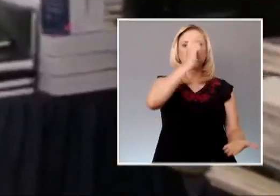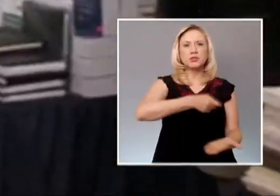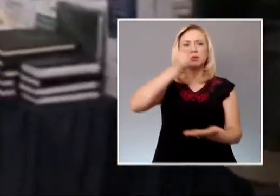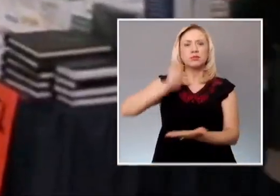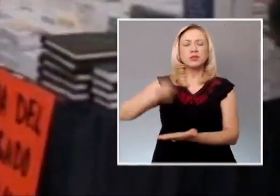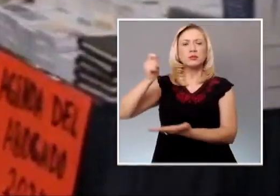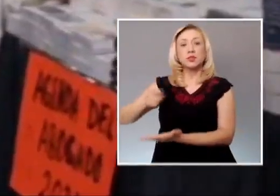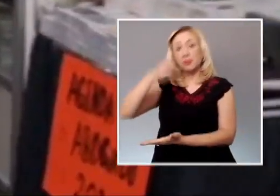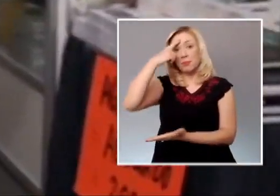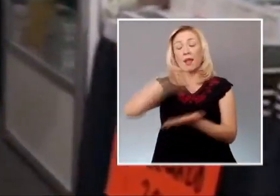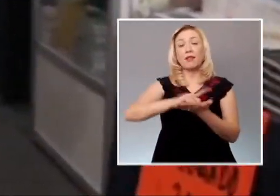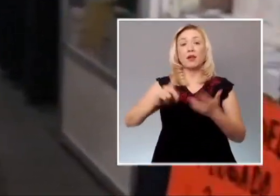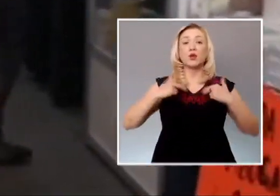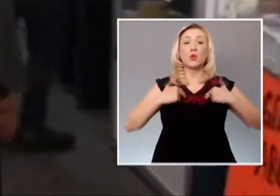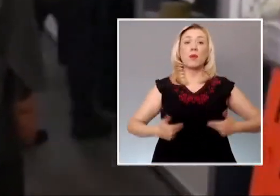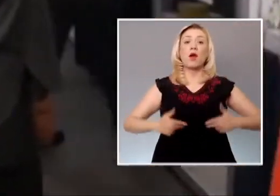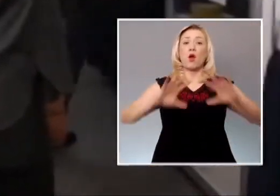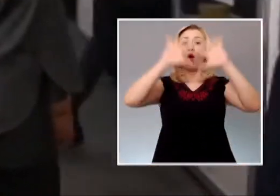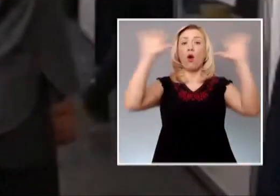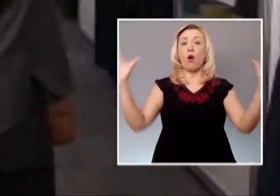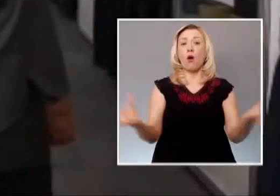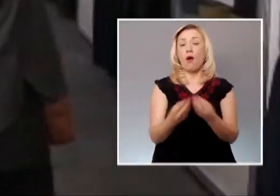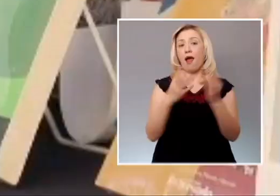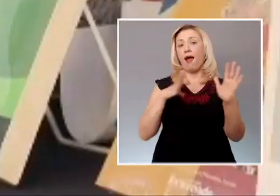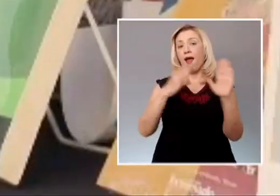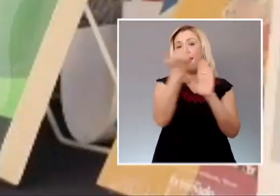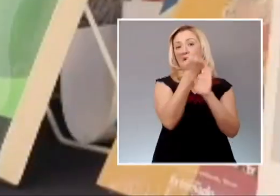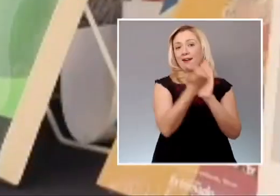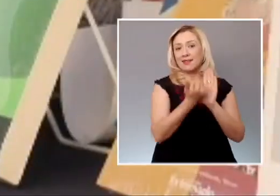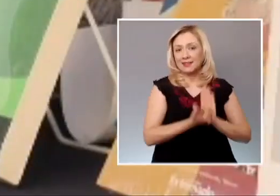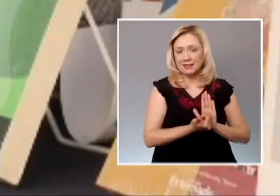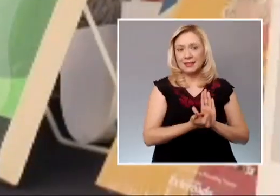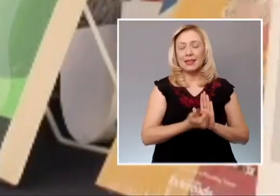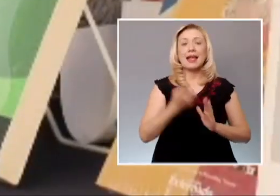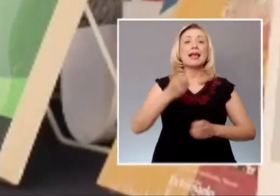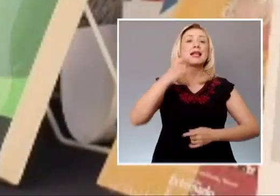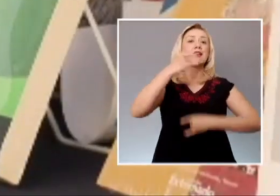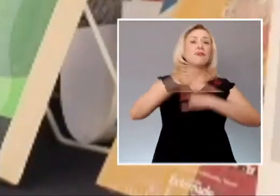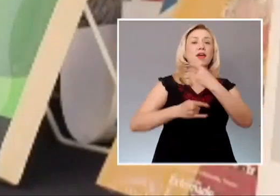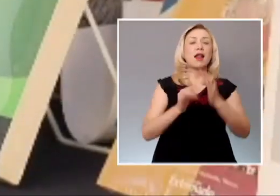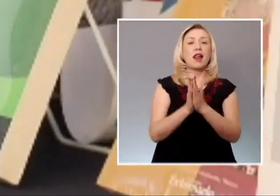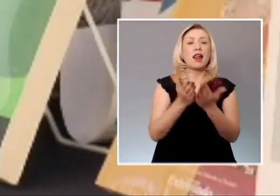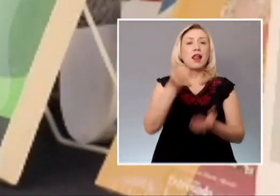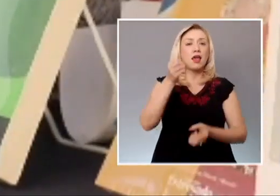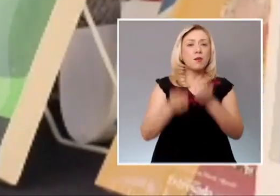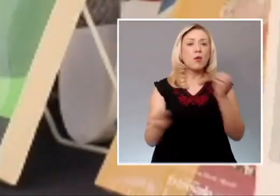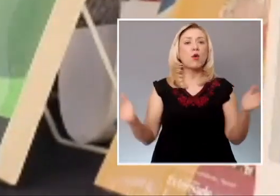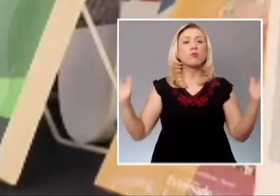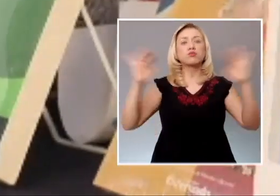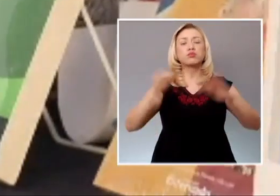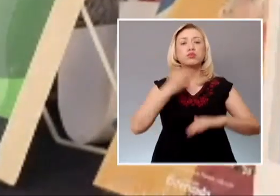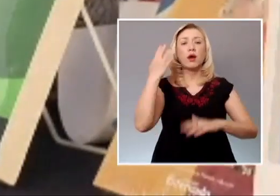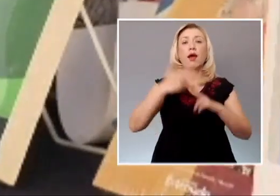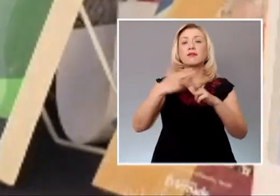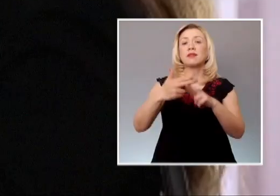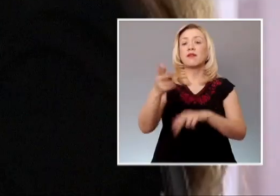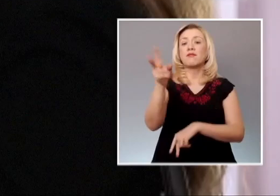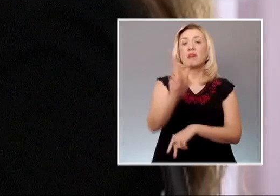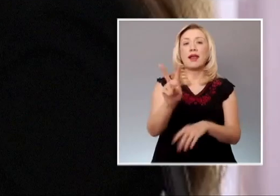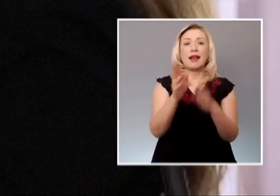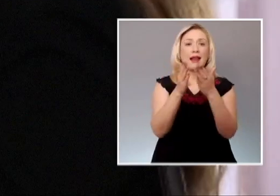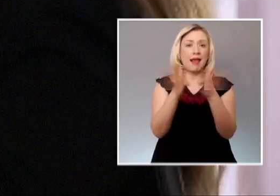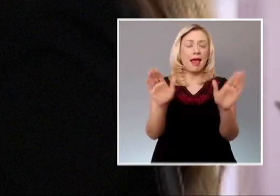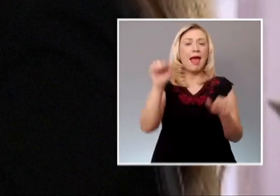Comentar que el encuentro jurídico universitario y la Feria del Libro Jurídico estarán abiertas hasta el próximo viernes aquí en el